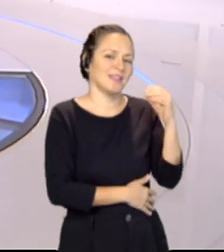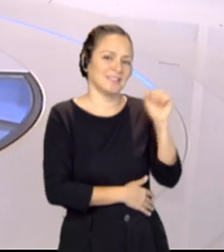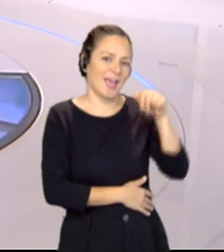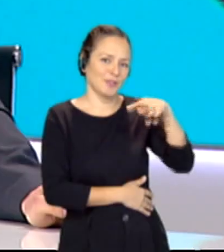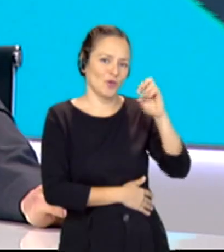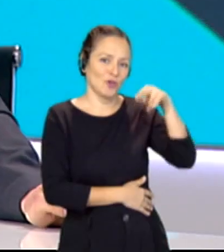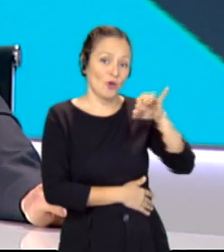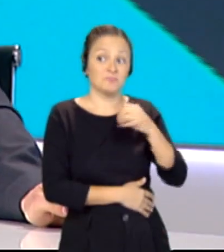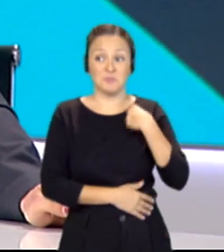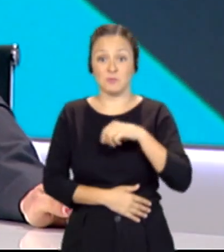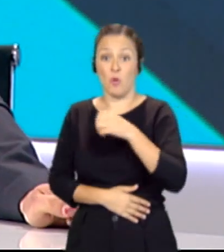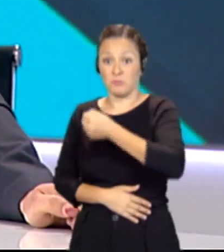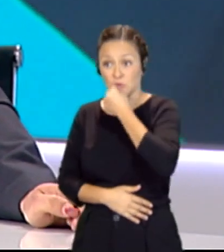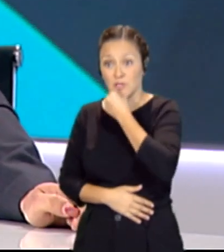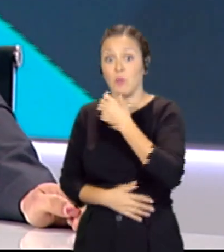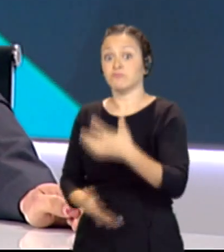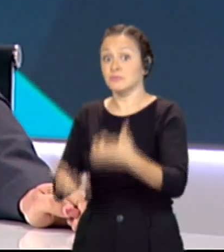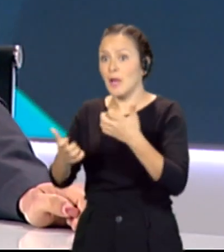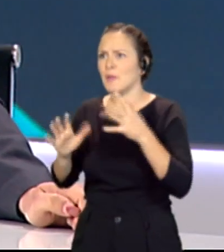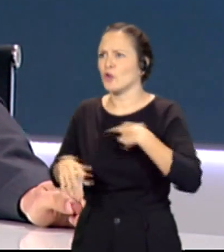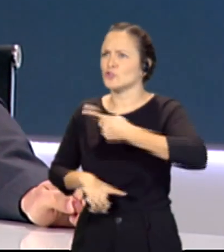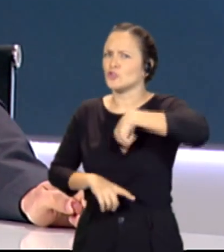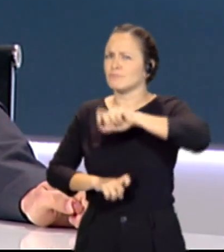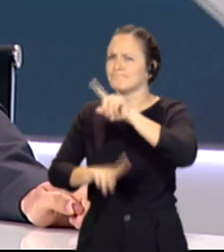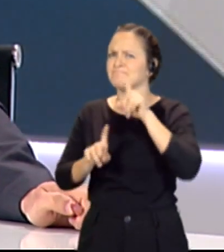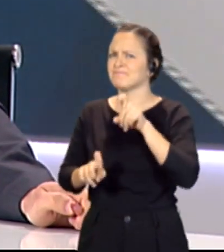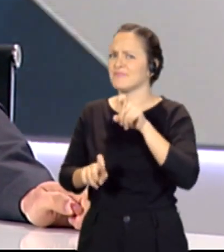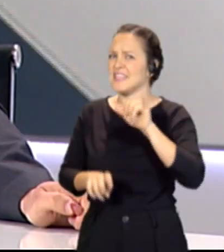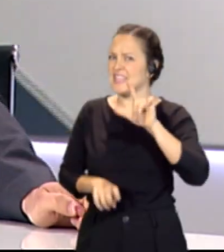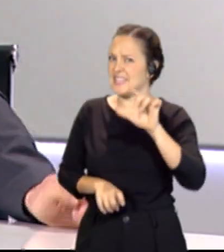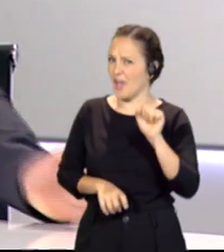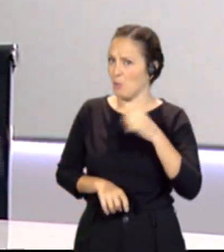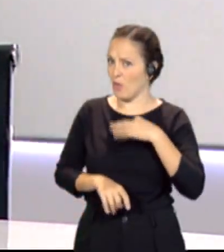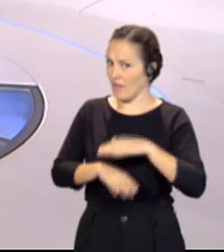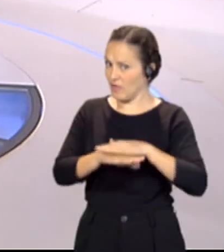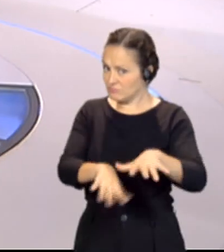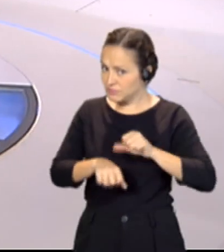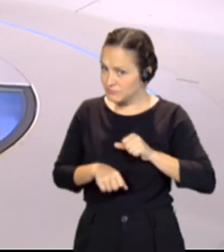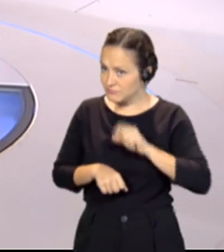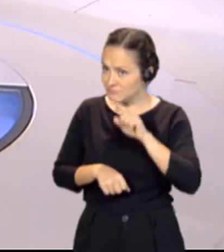PCC ha ganado las elecciones, pero la gran pregunta que nos hacemos hoy es, ¿Salvador Illa podrá gobernar?